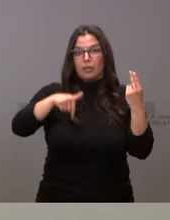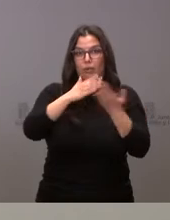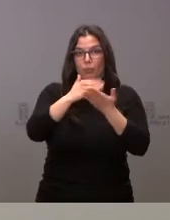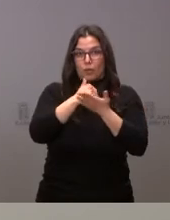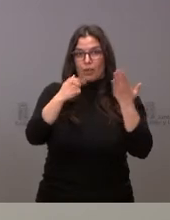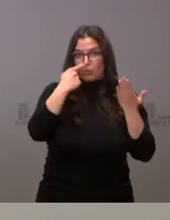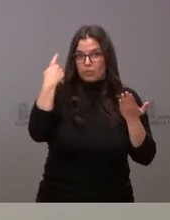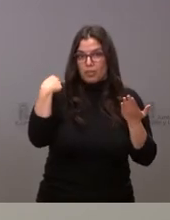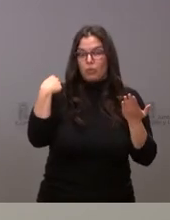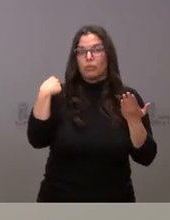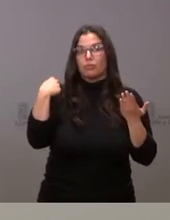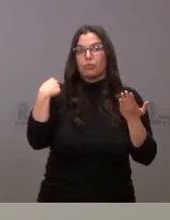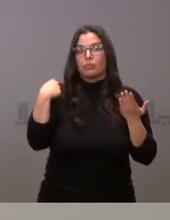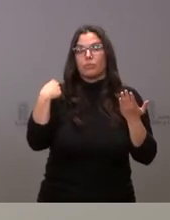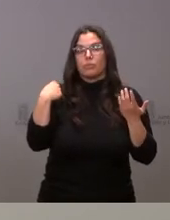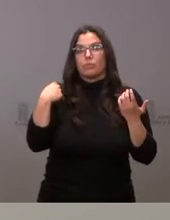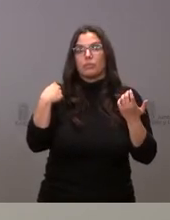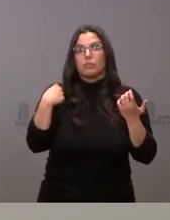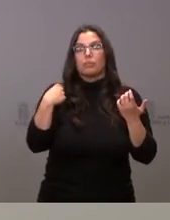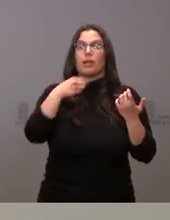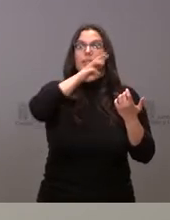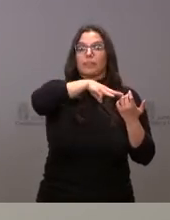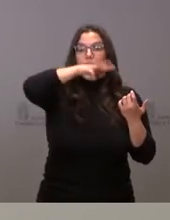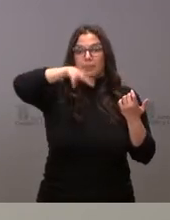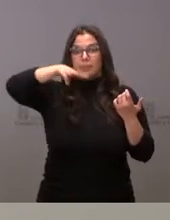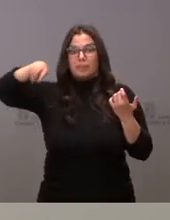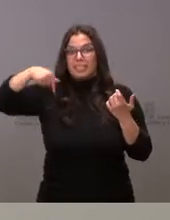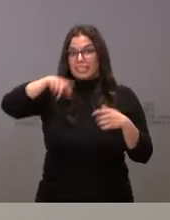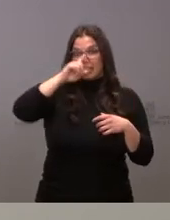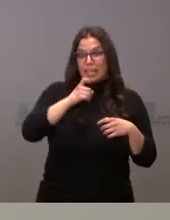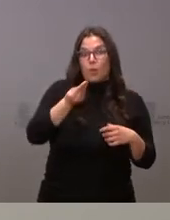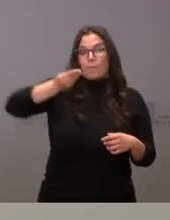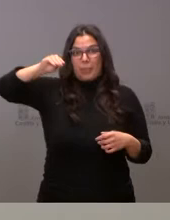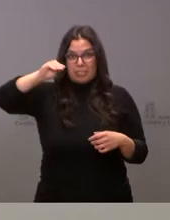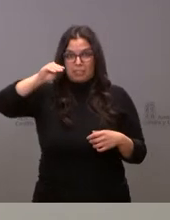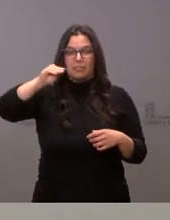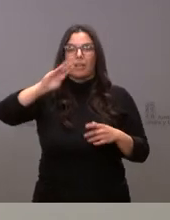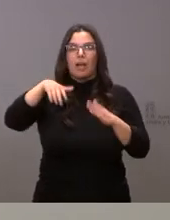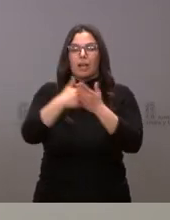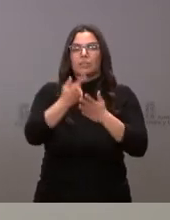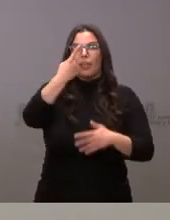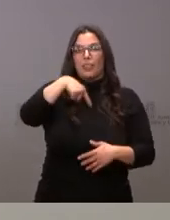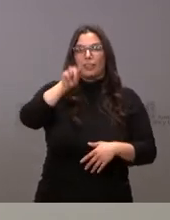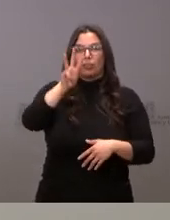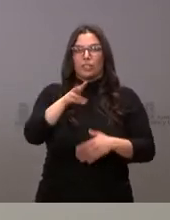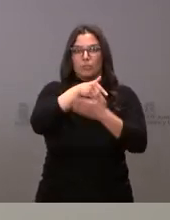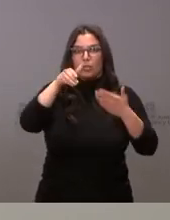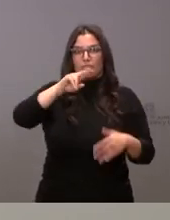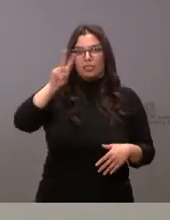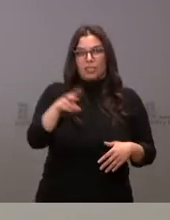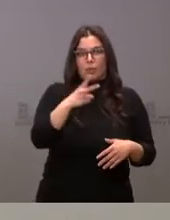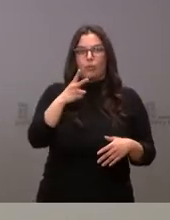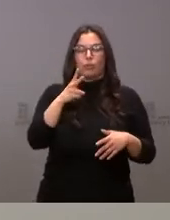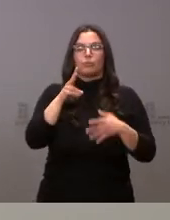autónoma y esta cantidad en lo que es cada uno de los trimestres se ve incrementada este ejercicio hasta alcanzar los 103 millones de euros en